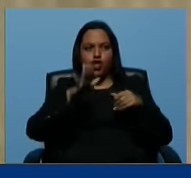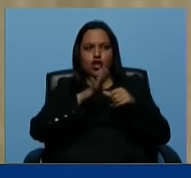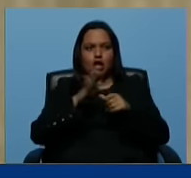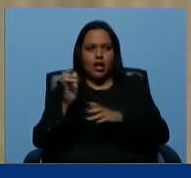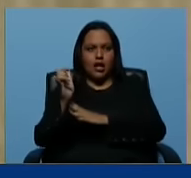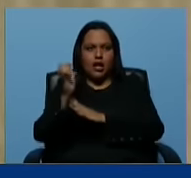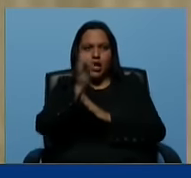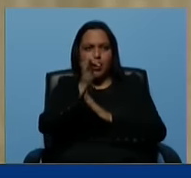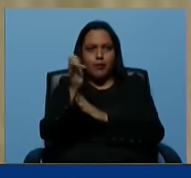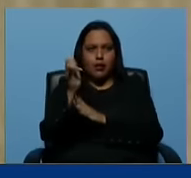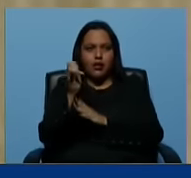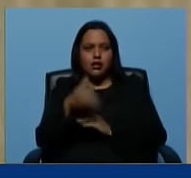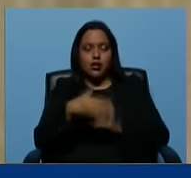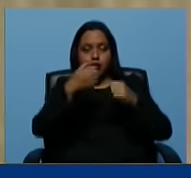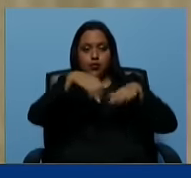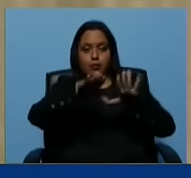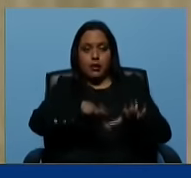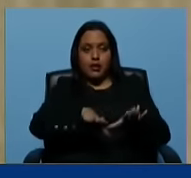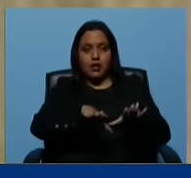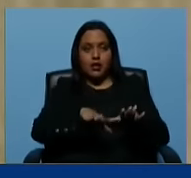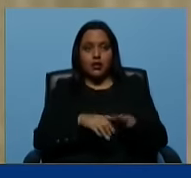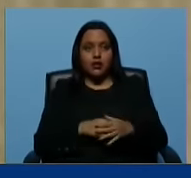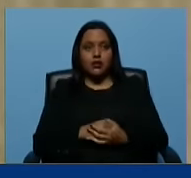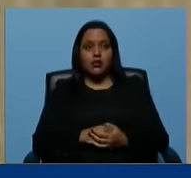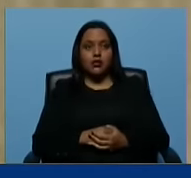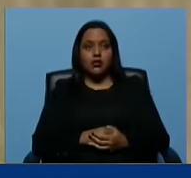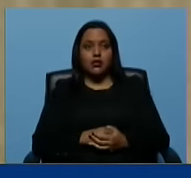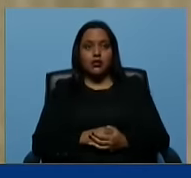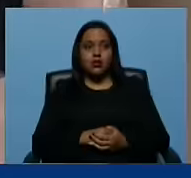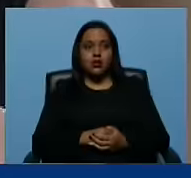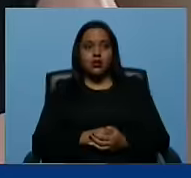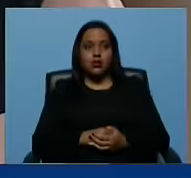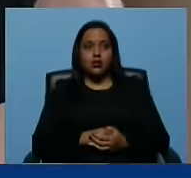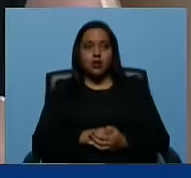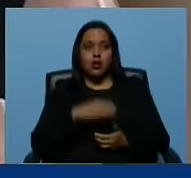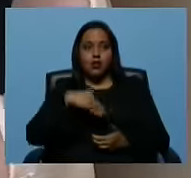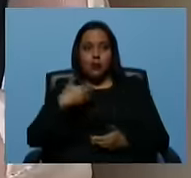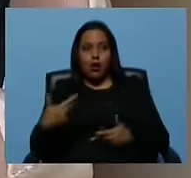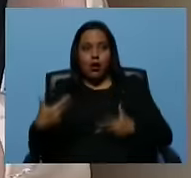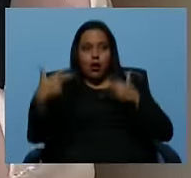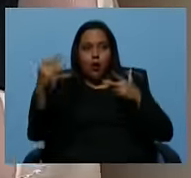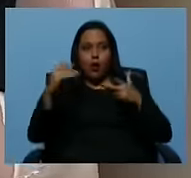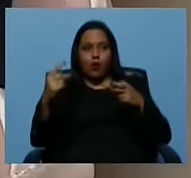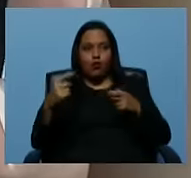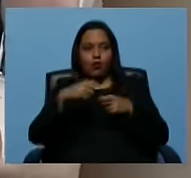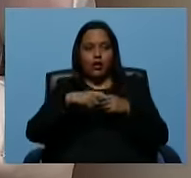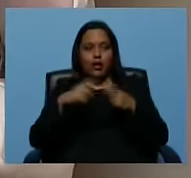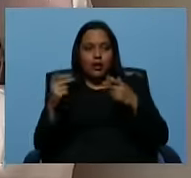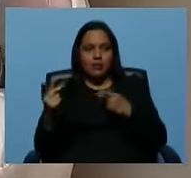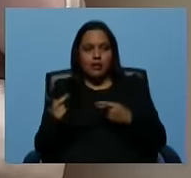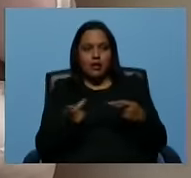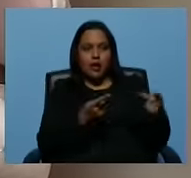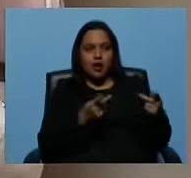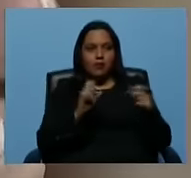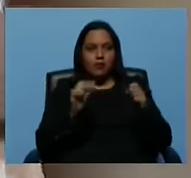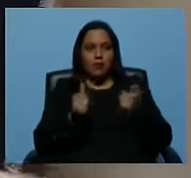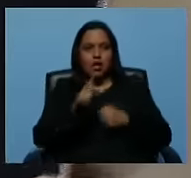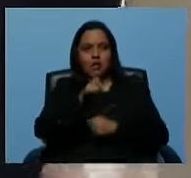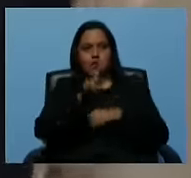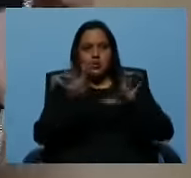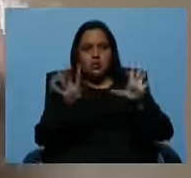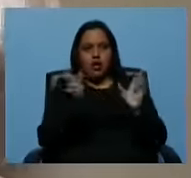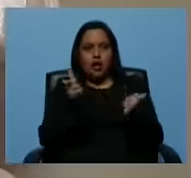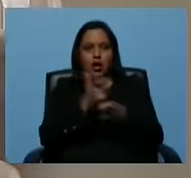Ponlo por aquí, suspendido. Puedes emitir live o unirte a uno como invitado a partir del 19 de agosto.